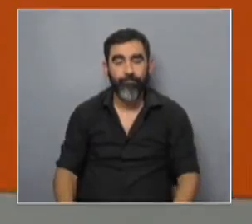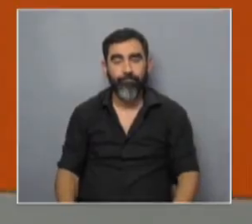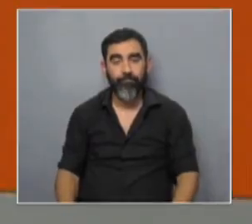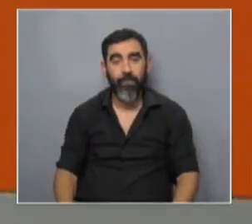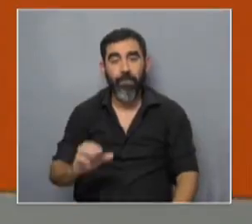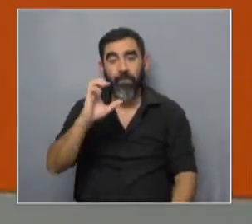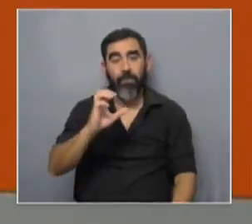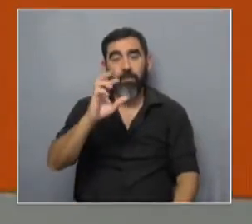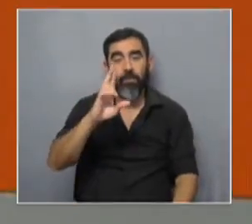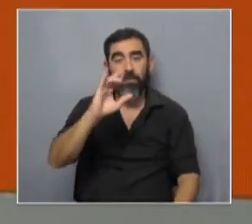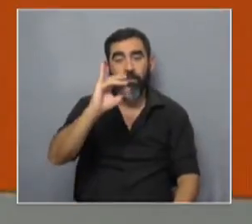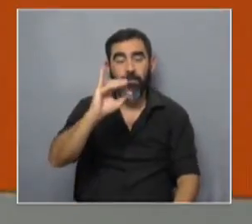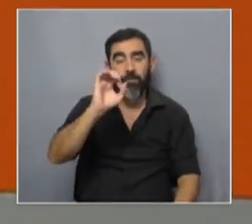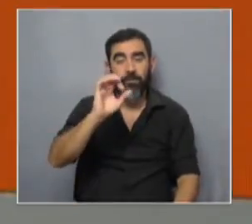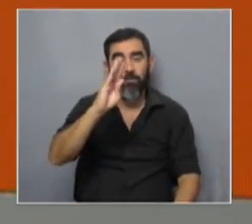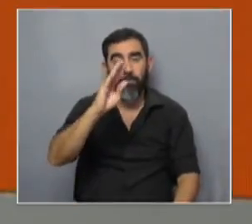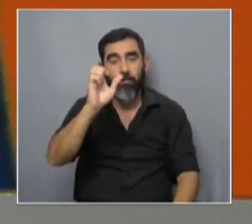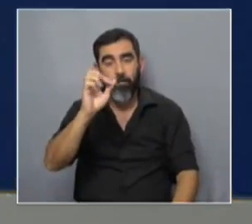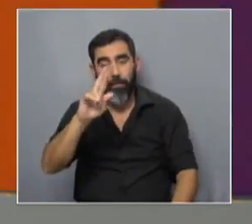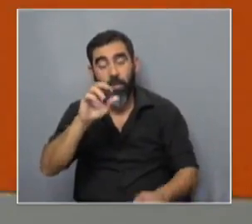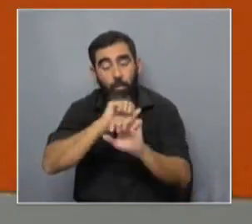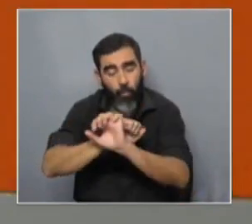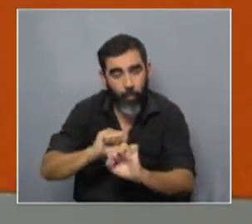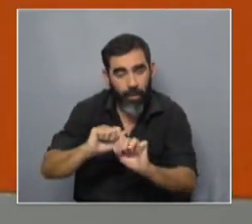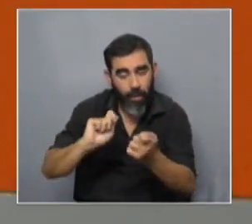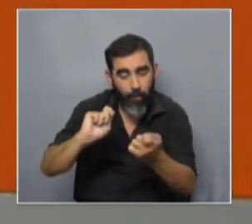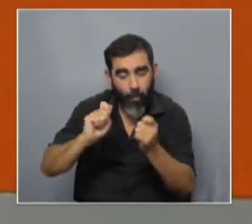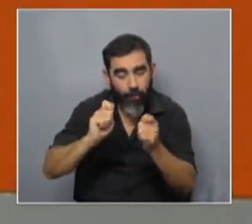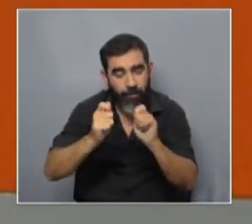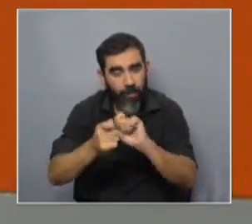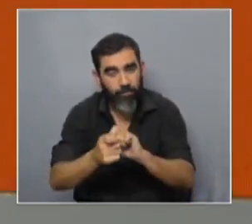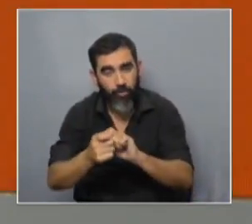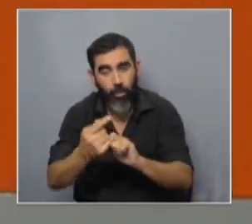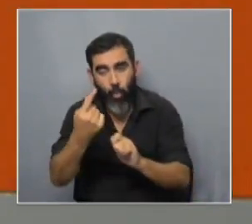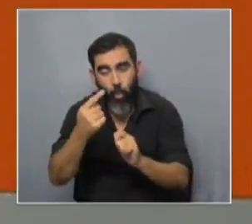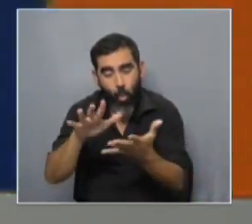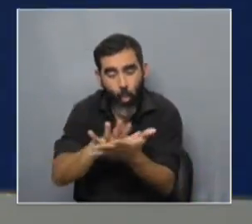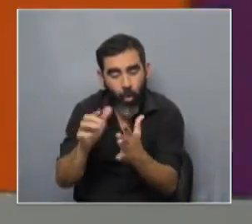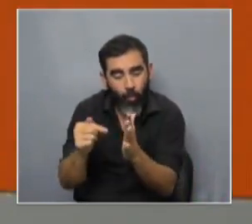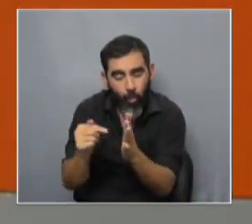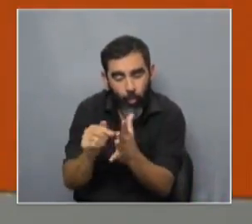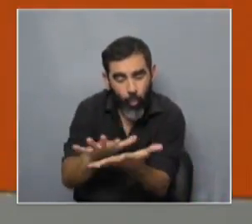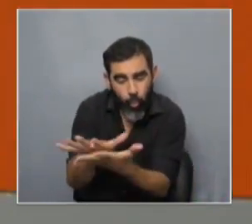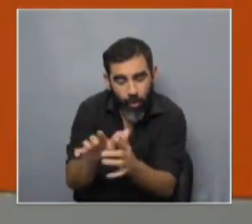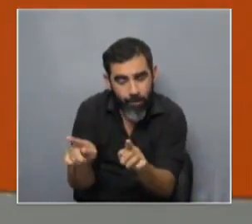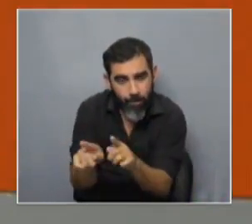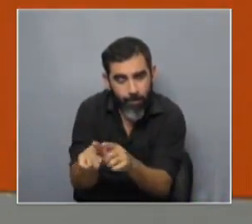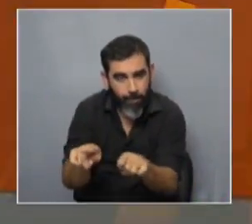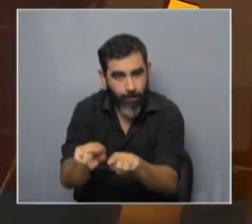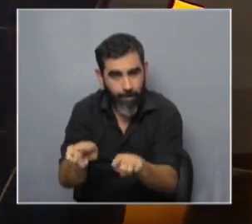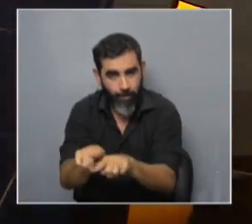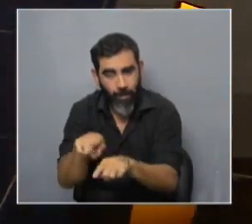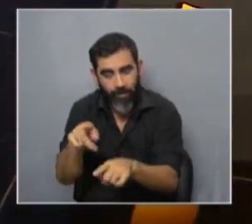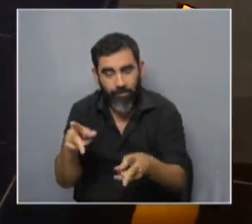CRISPR lo que puedes hacer es que lleve a cabo esas modificaciones aleatorias en un sitio muy concreto, que es donde ha